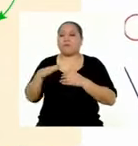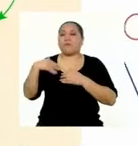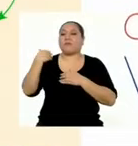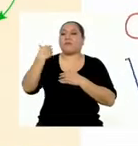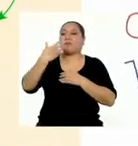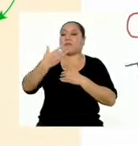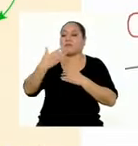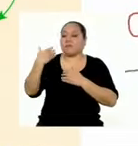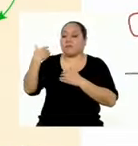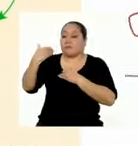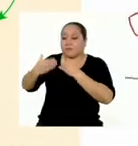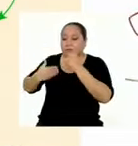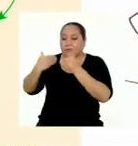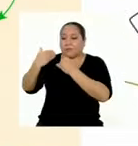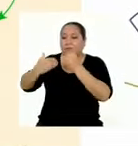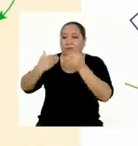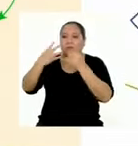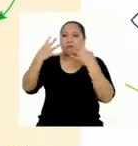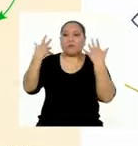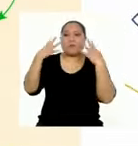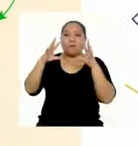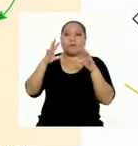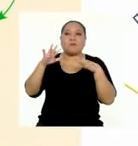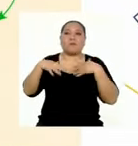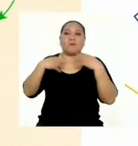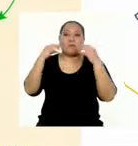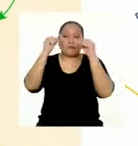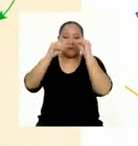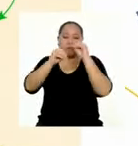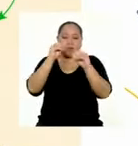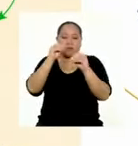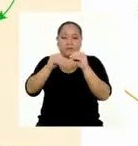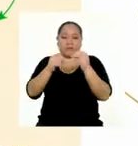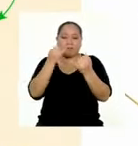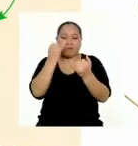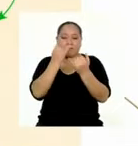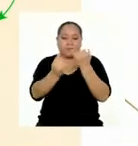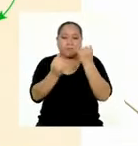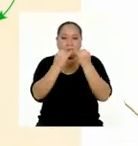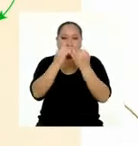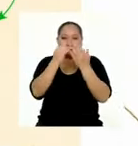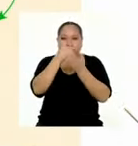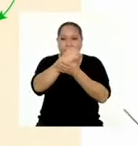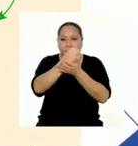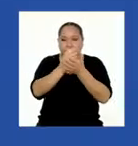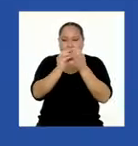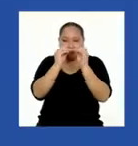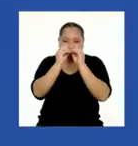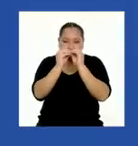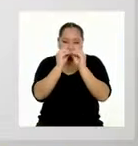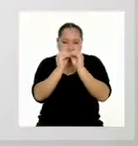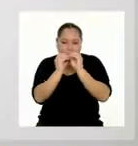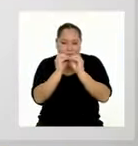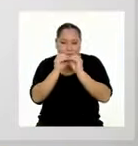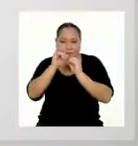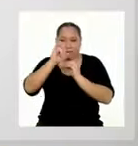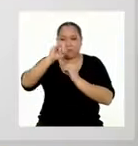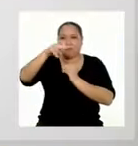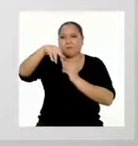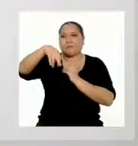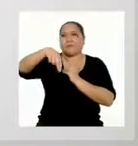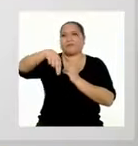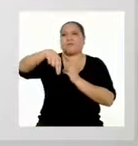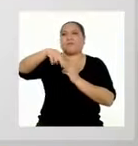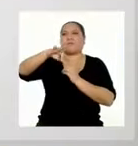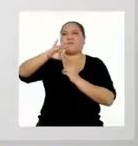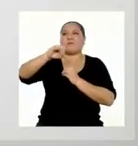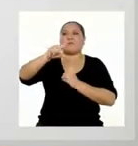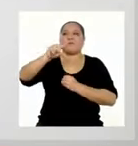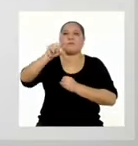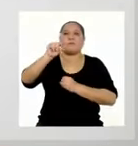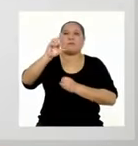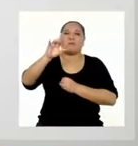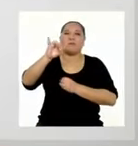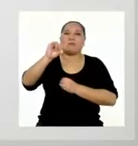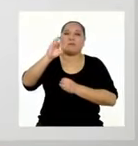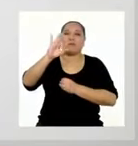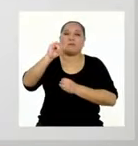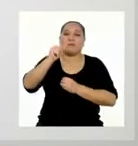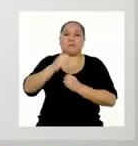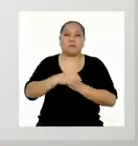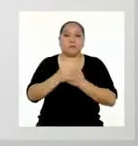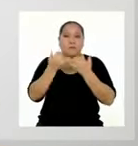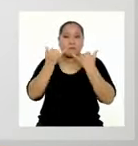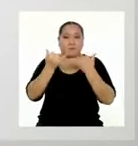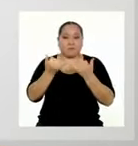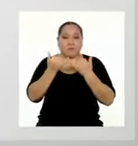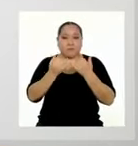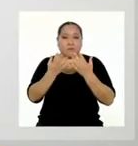todo este proceso, ya podemos empezar a elaborar la versión final de la infografía. Así es, por eso ahora quiero